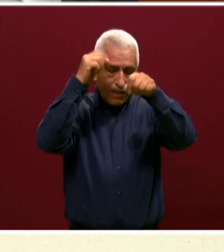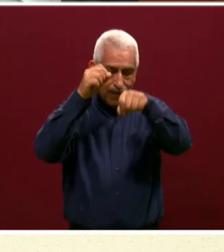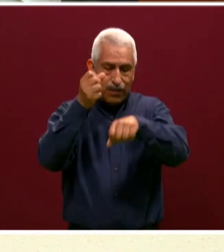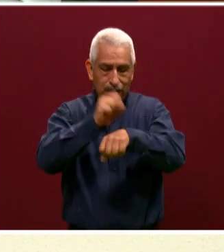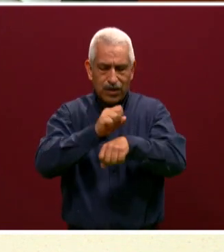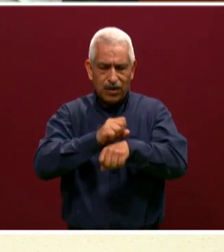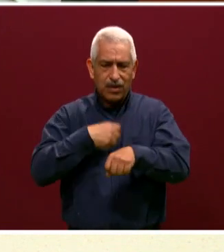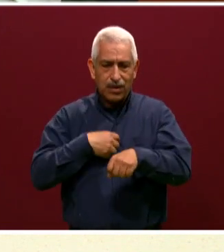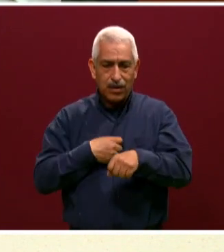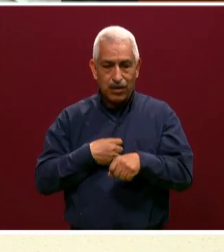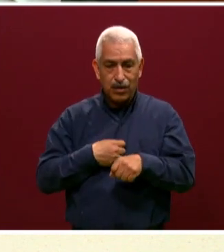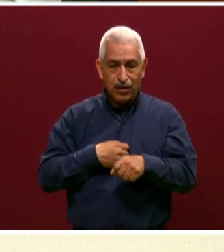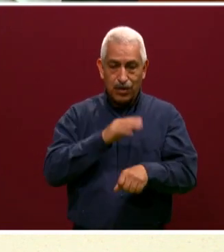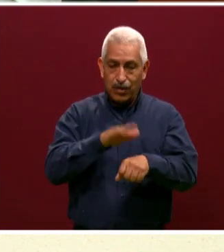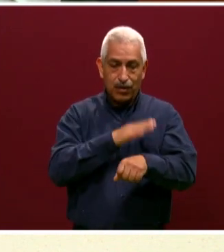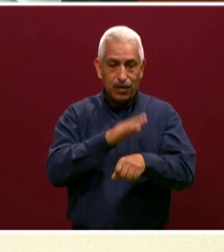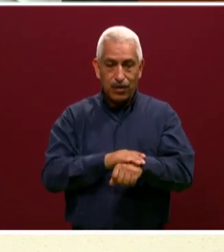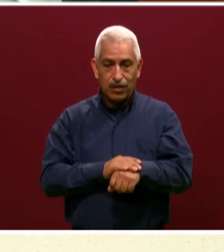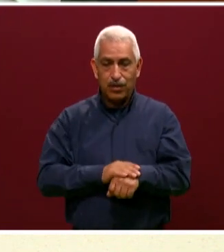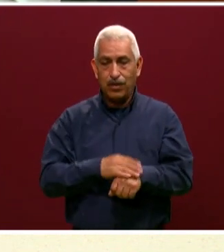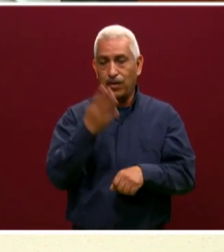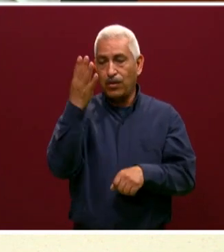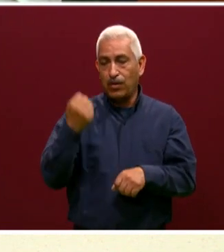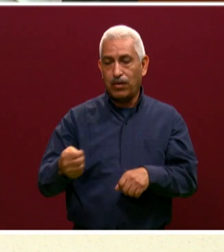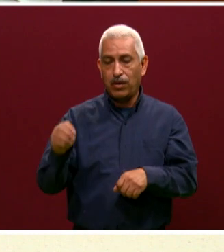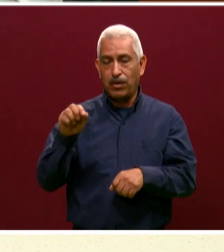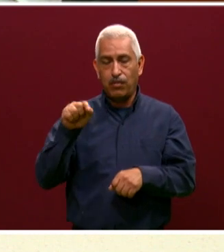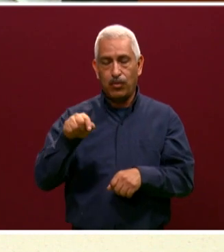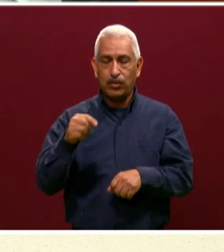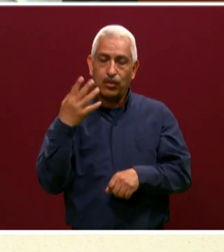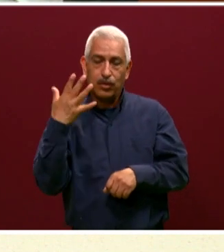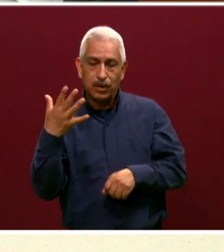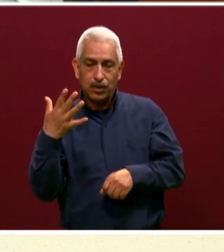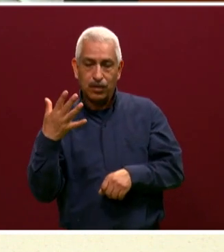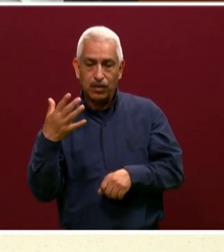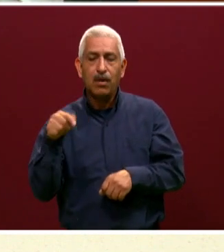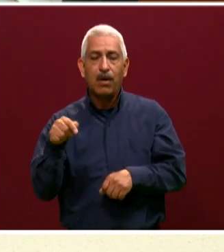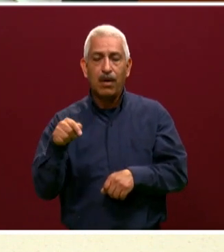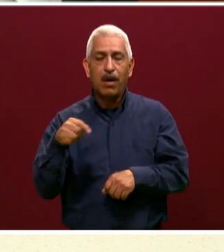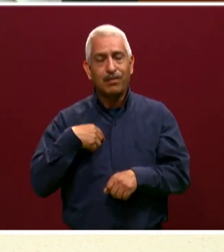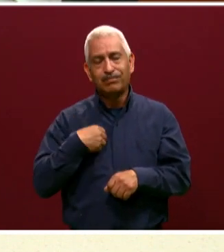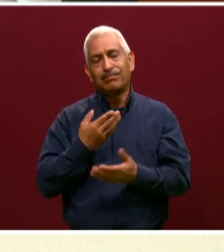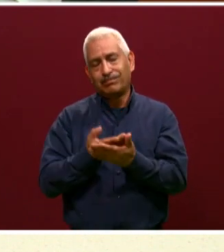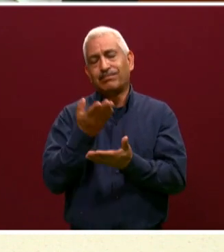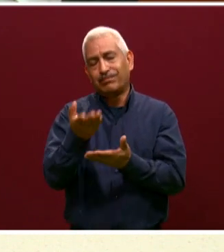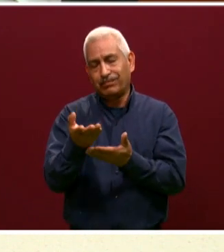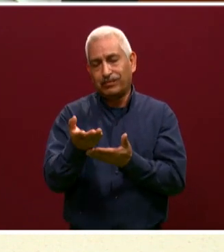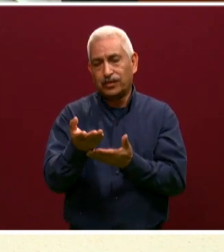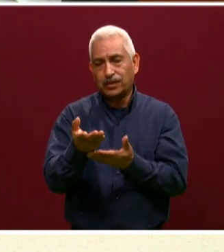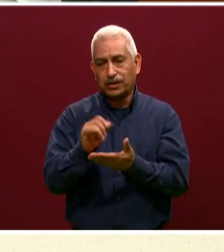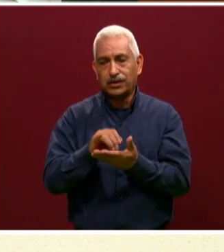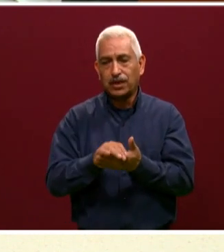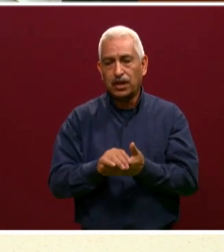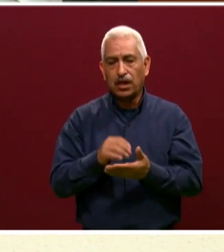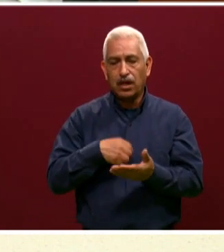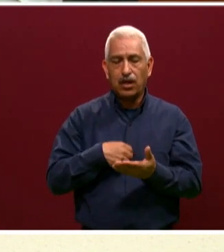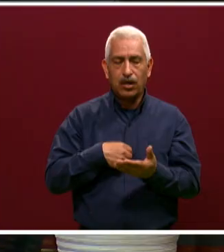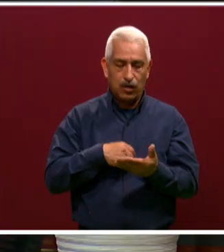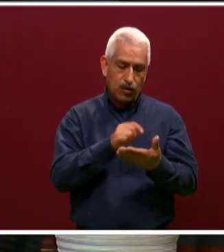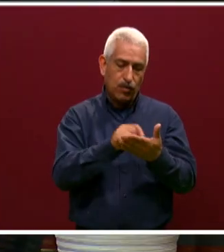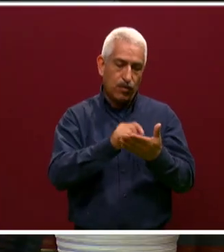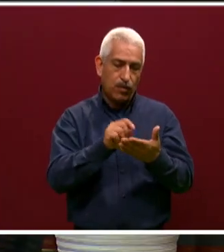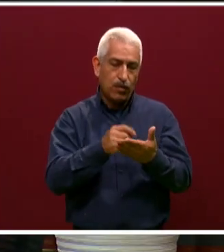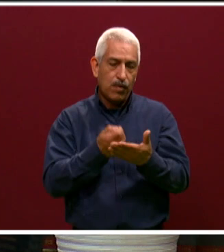decir algo, y dice, bueno, yo puedo solicitar una beca. Así es, todo es por solicitud. Bien. Esa solicitud se va a hacer llegar al